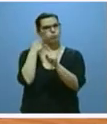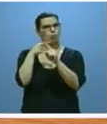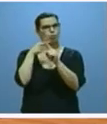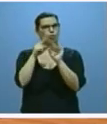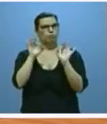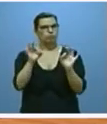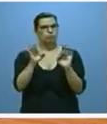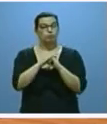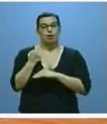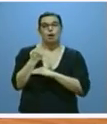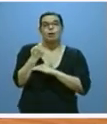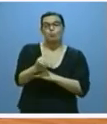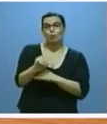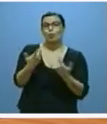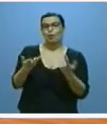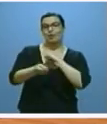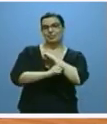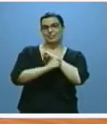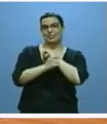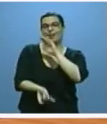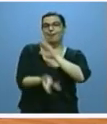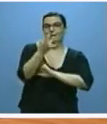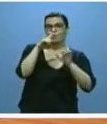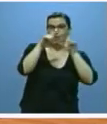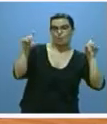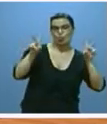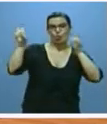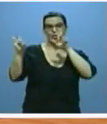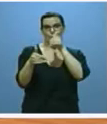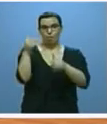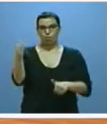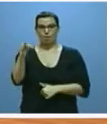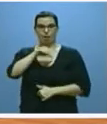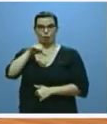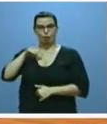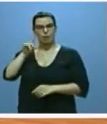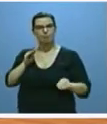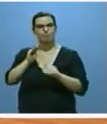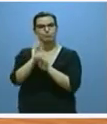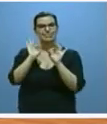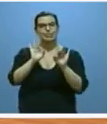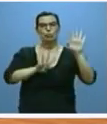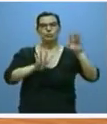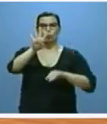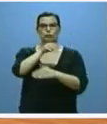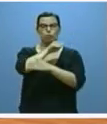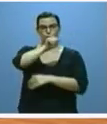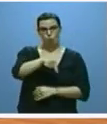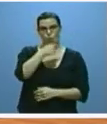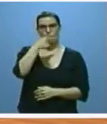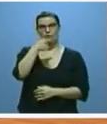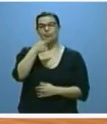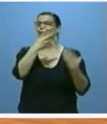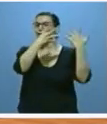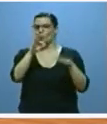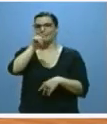a los que apoya la estrategia de emprendimiento e innovación y autónomos con una dotación específica para ellos de 90